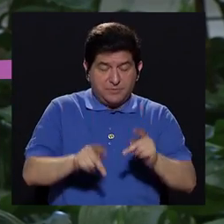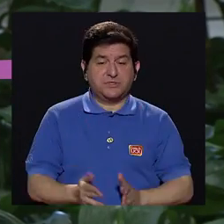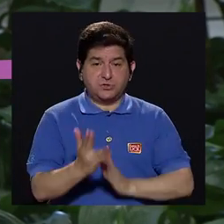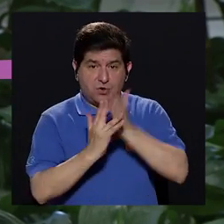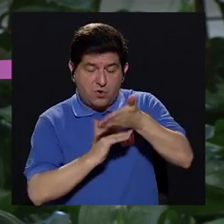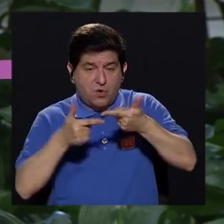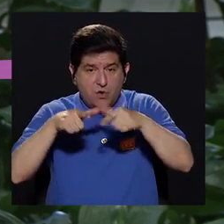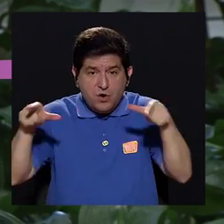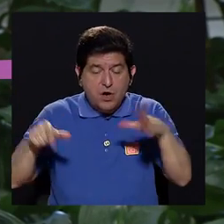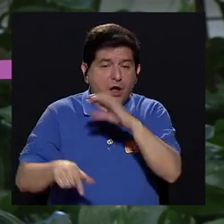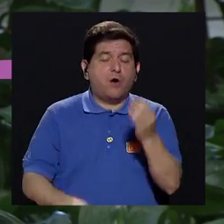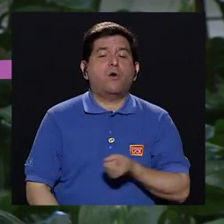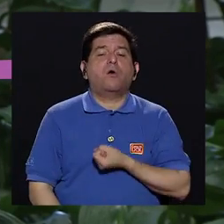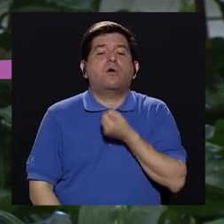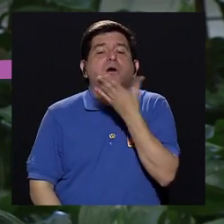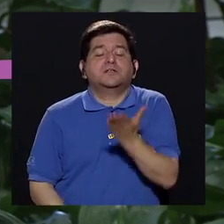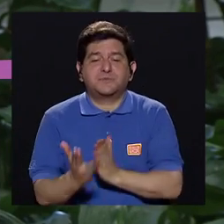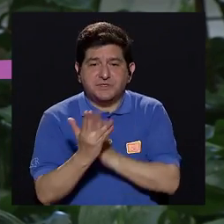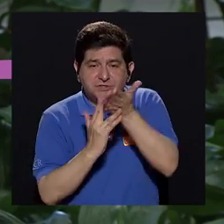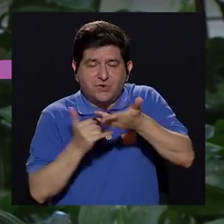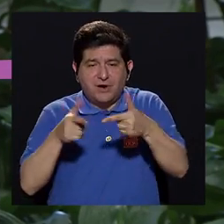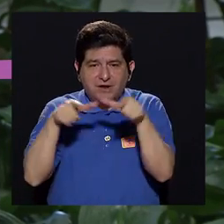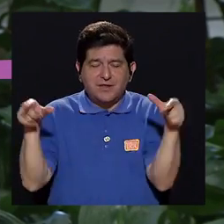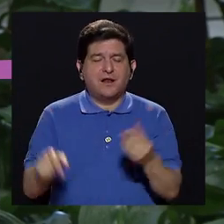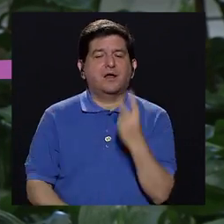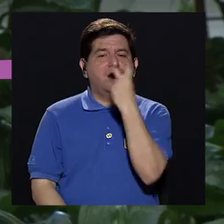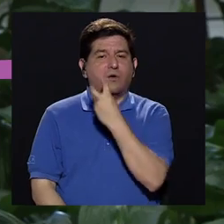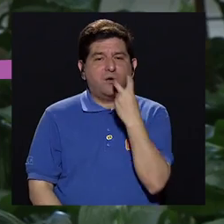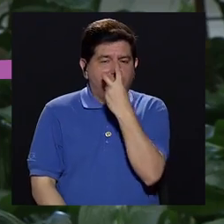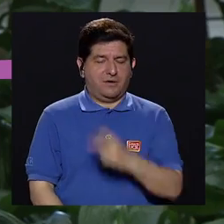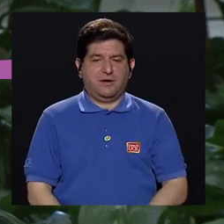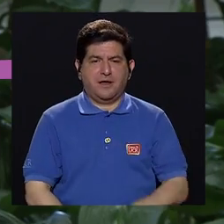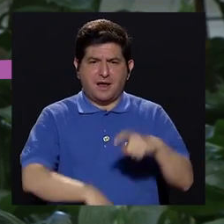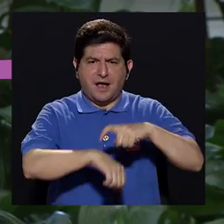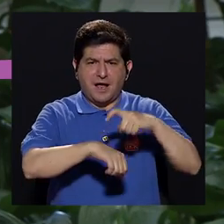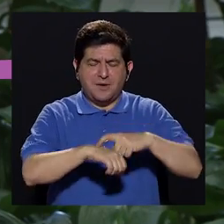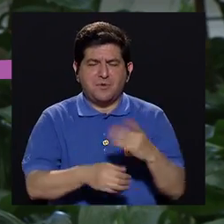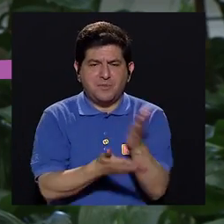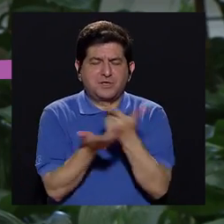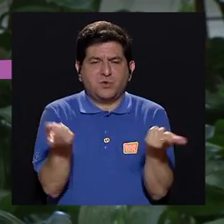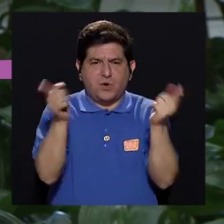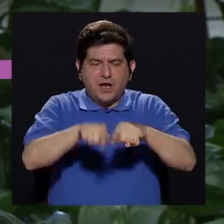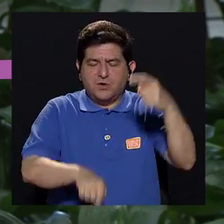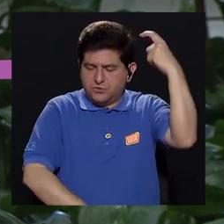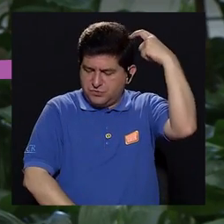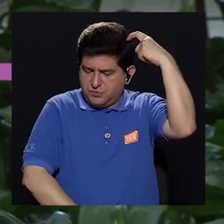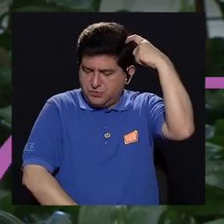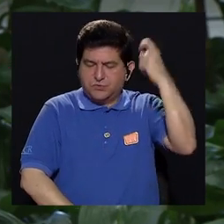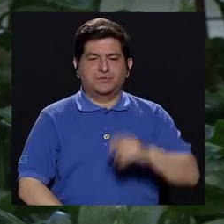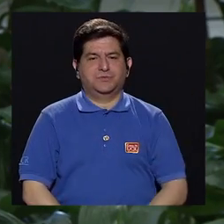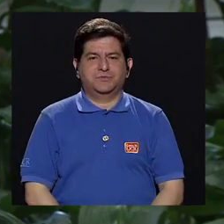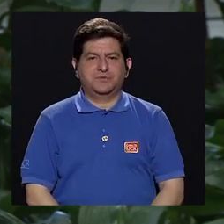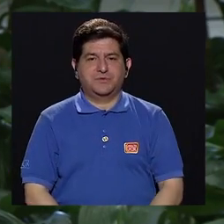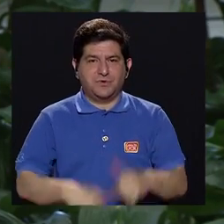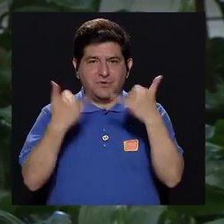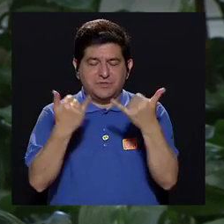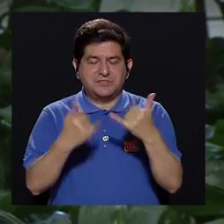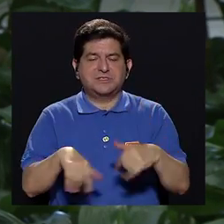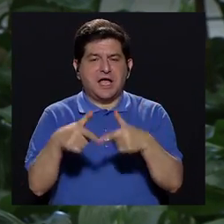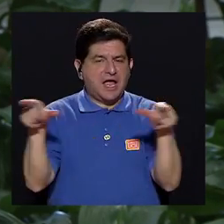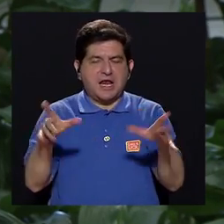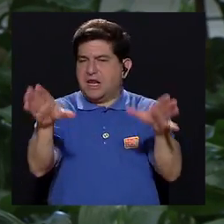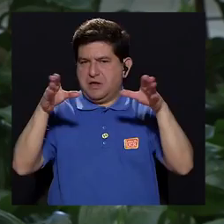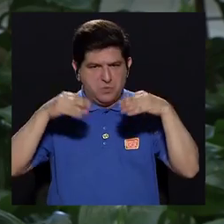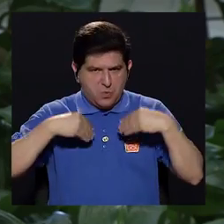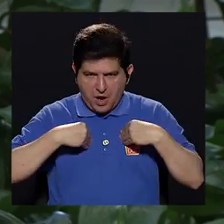través del lenguaje o de expresarme a través del lenguaje oral cuando me ha pasado algo a nivel de mi cerebro. O ya es un lenguaje